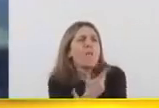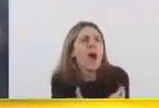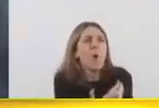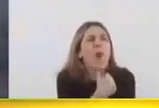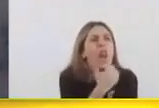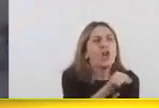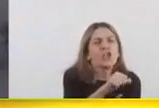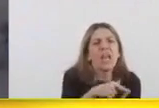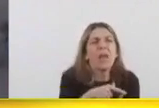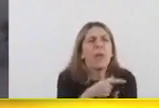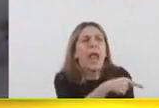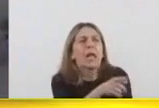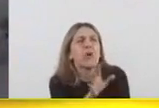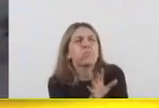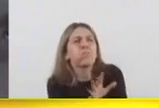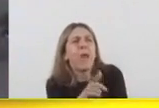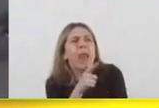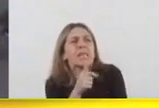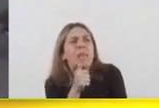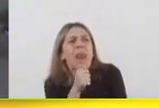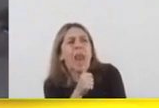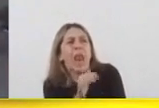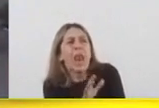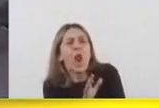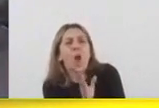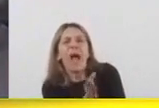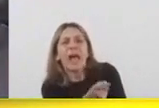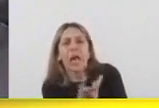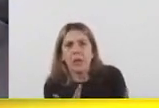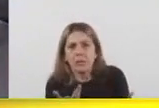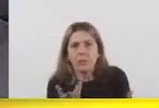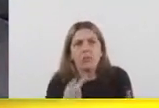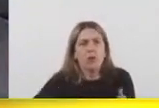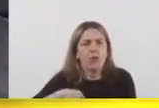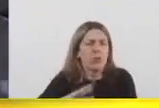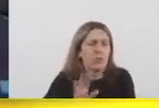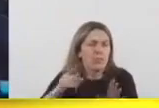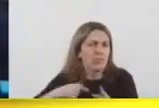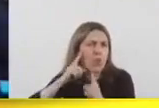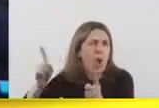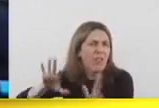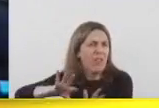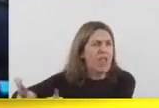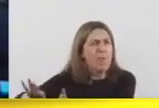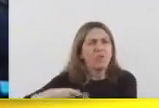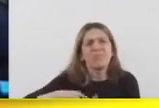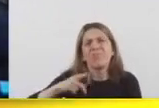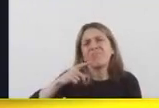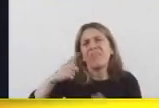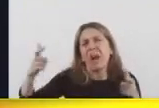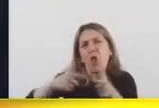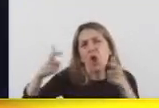que inyectábamos veneno a la gente, pero no escuchamos. Seguimos buscando vacunas en todos los rincones del mundo.